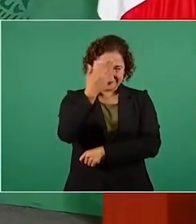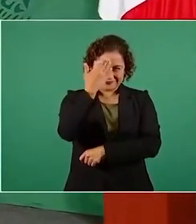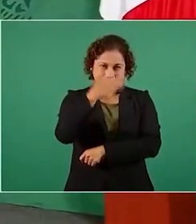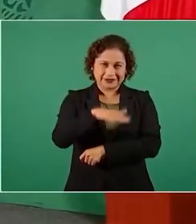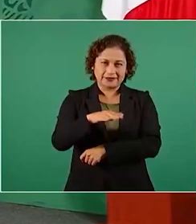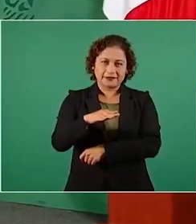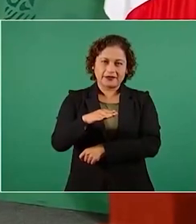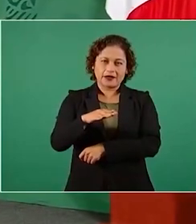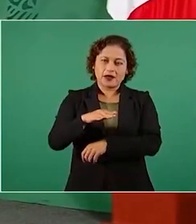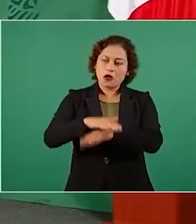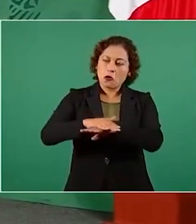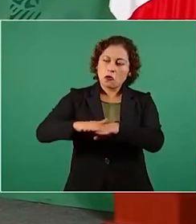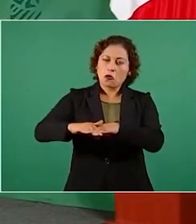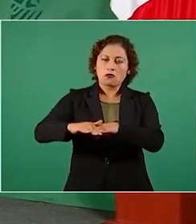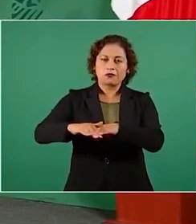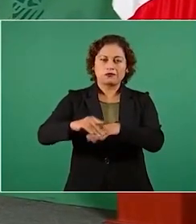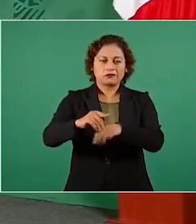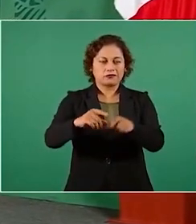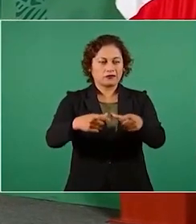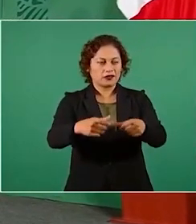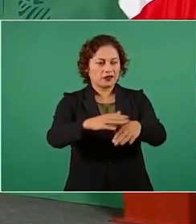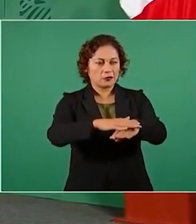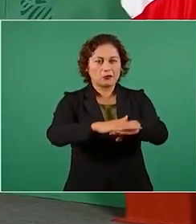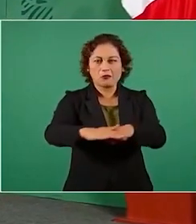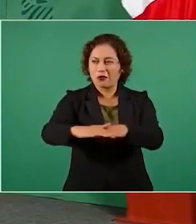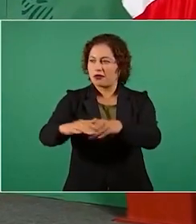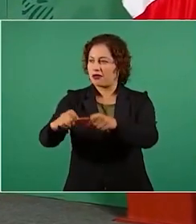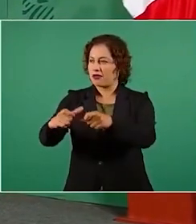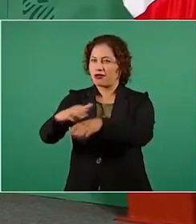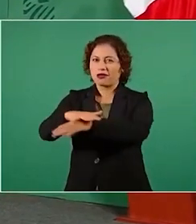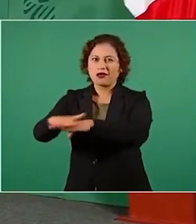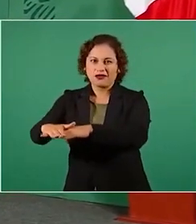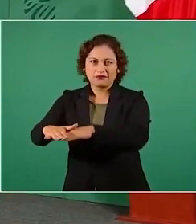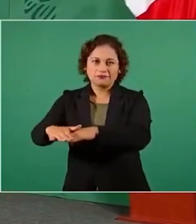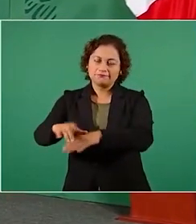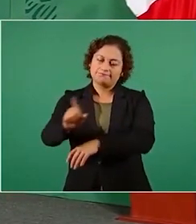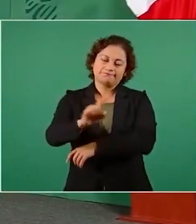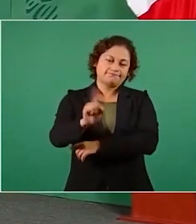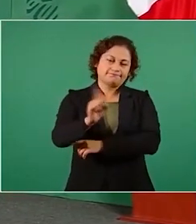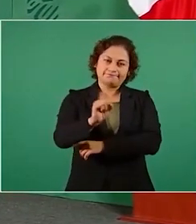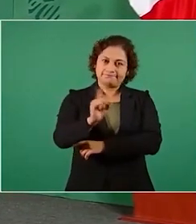los baches hacer lo mismo